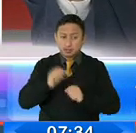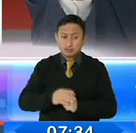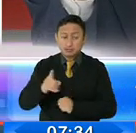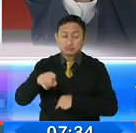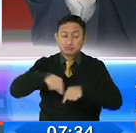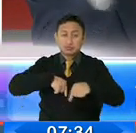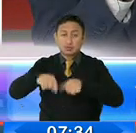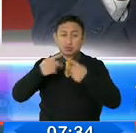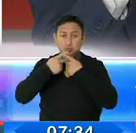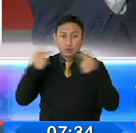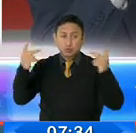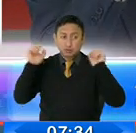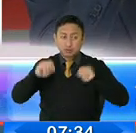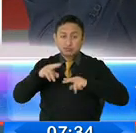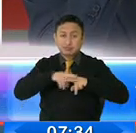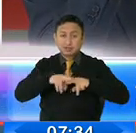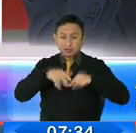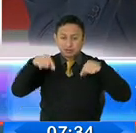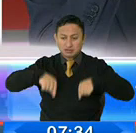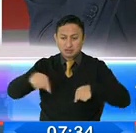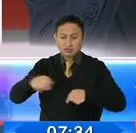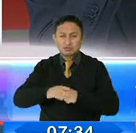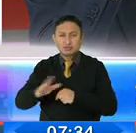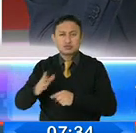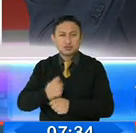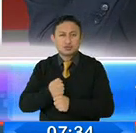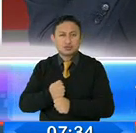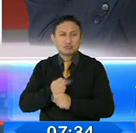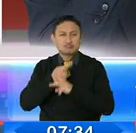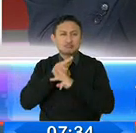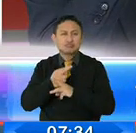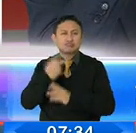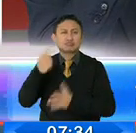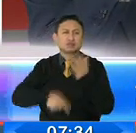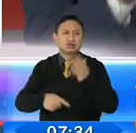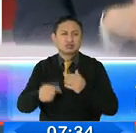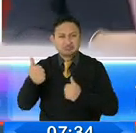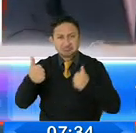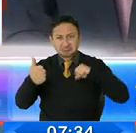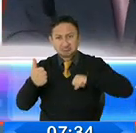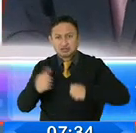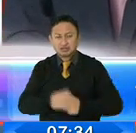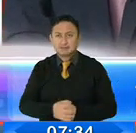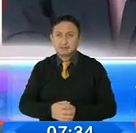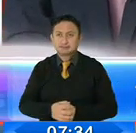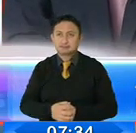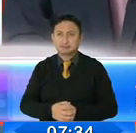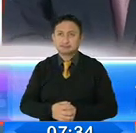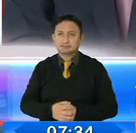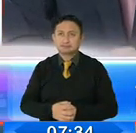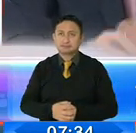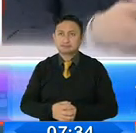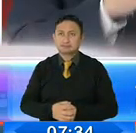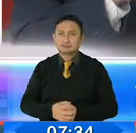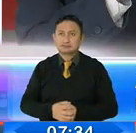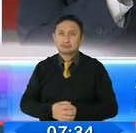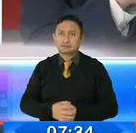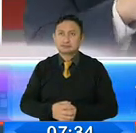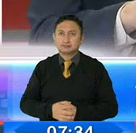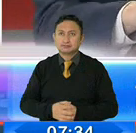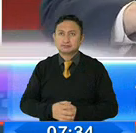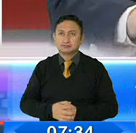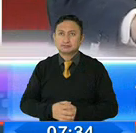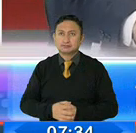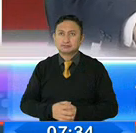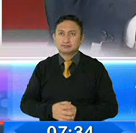reportación urbana como los taxistas, secretario? Bueno, como usted ve, también cada cada vez se va